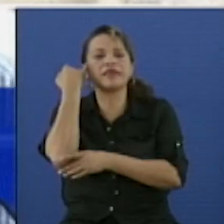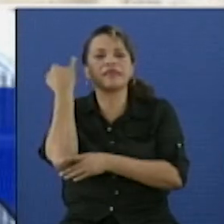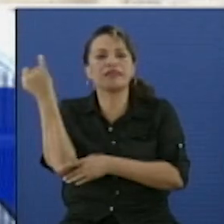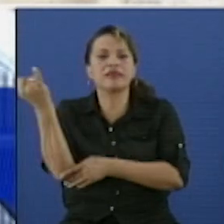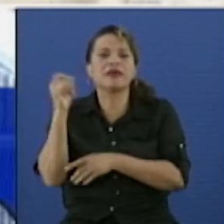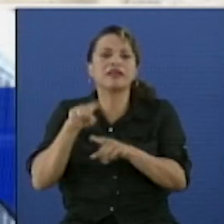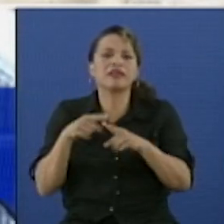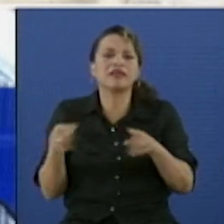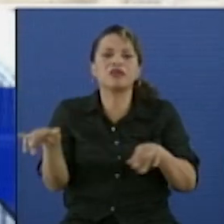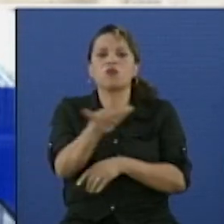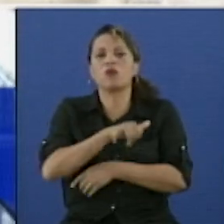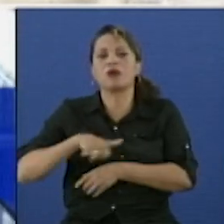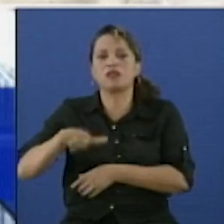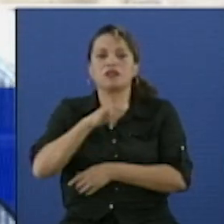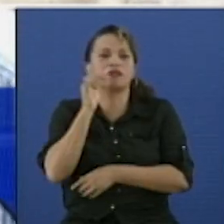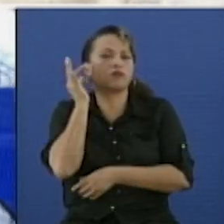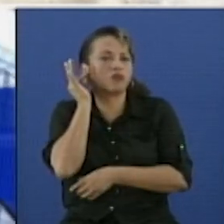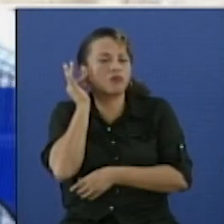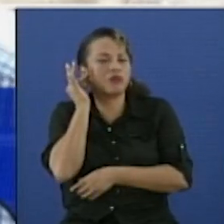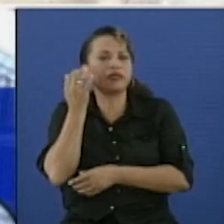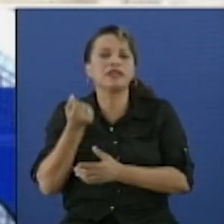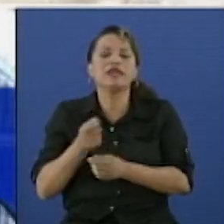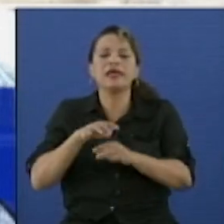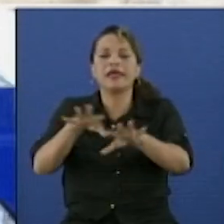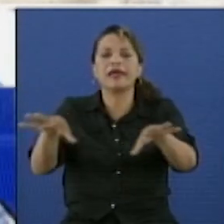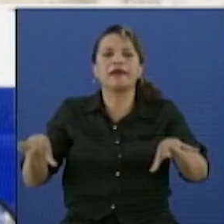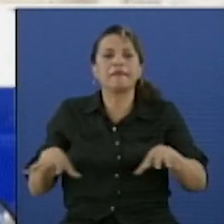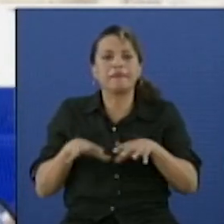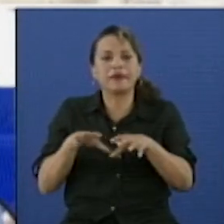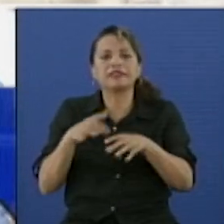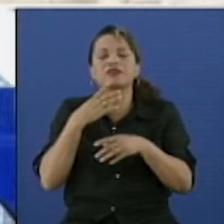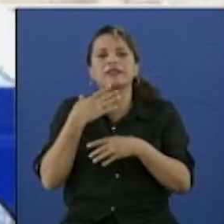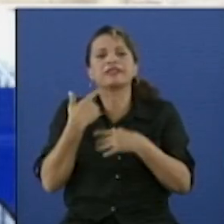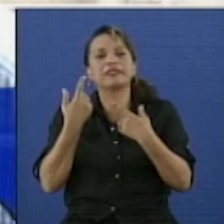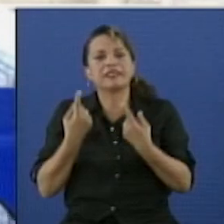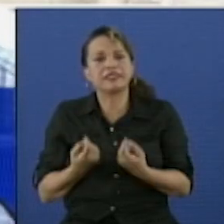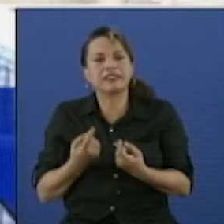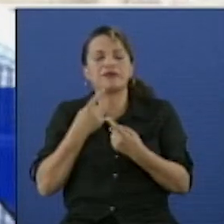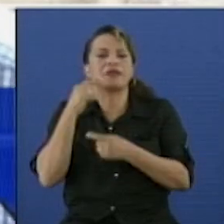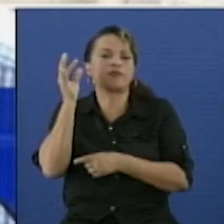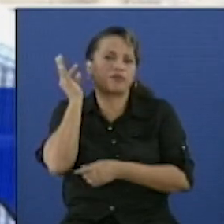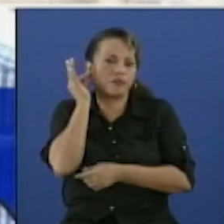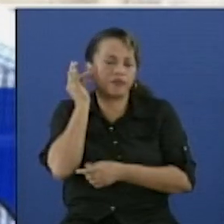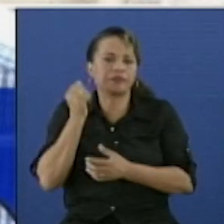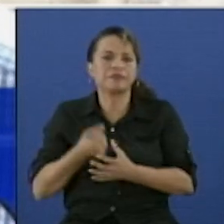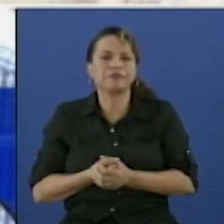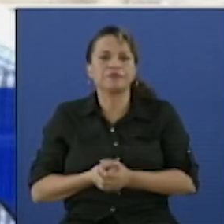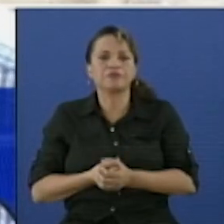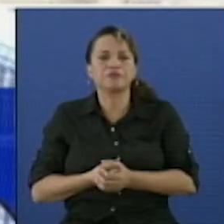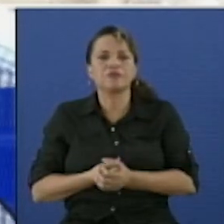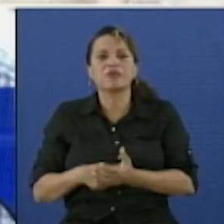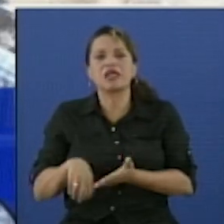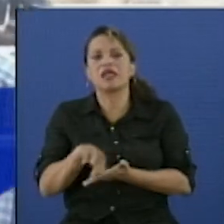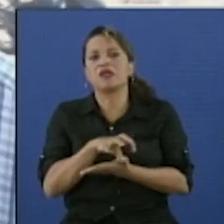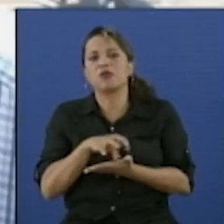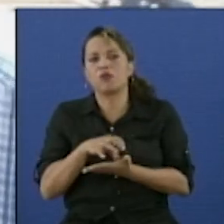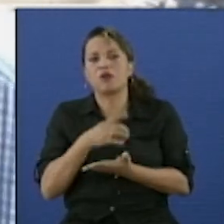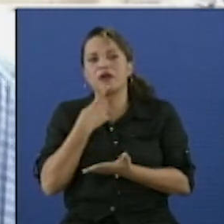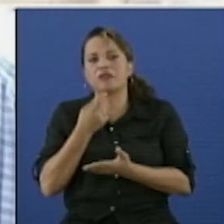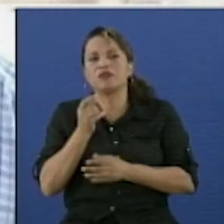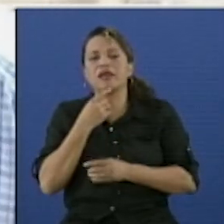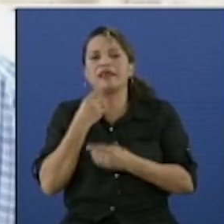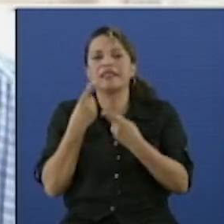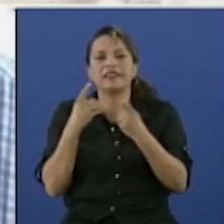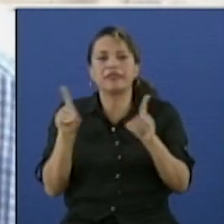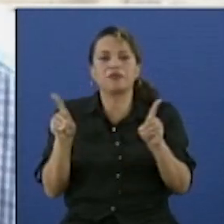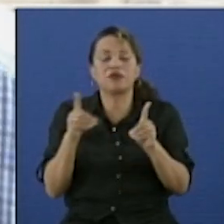de la igualdad de la mujer, del espacio que merecía la mujer, de una enseñanza democrática,